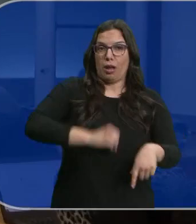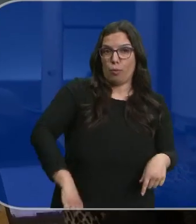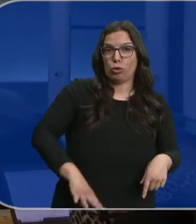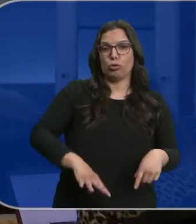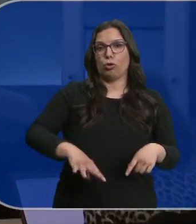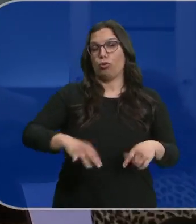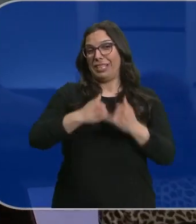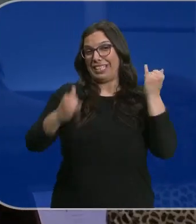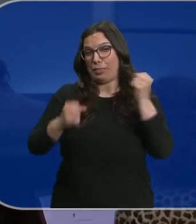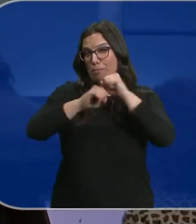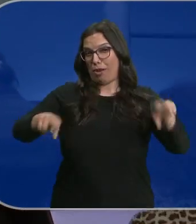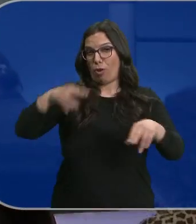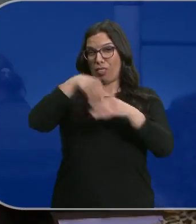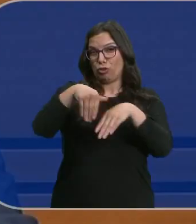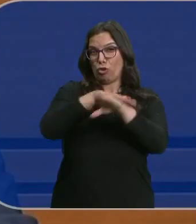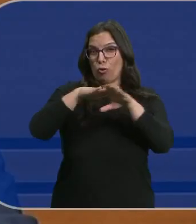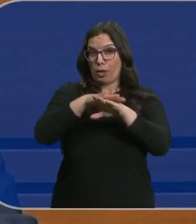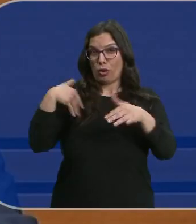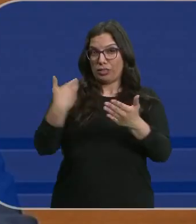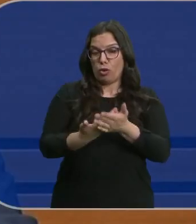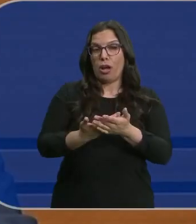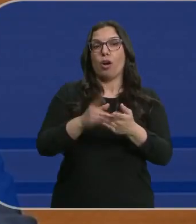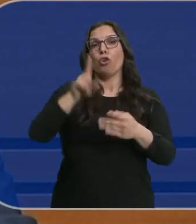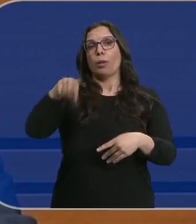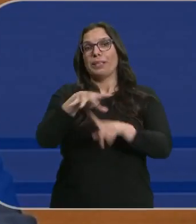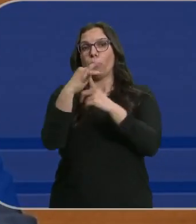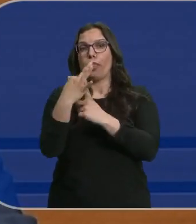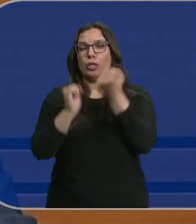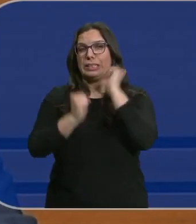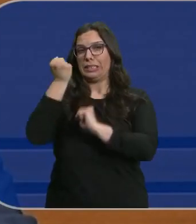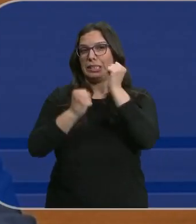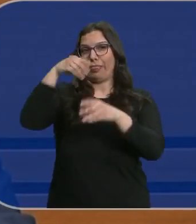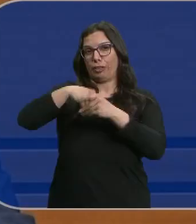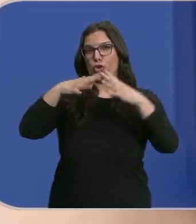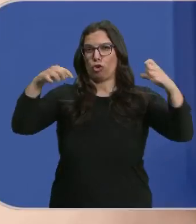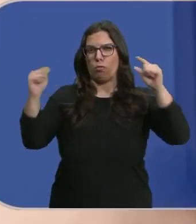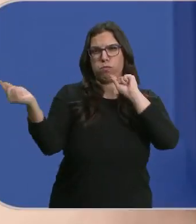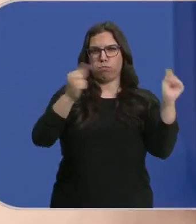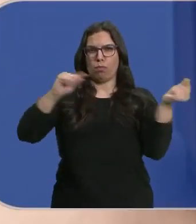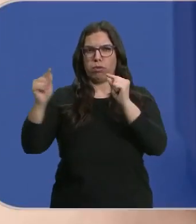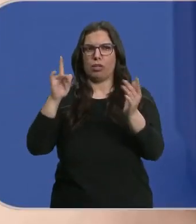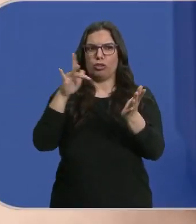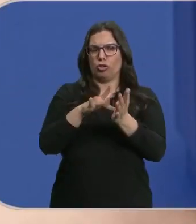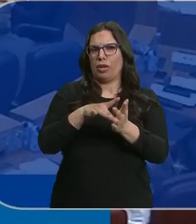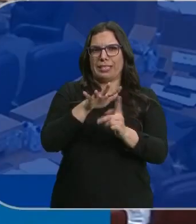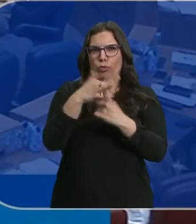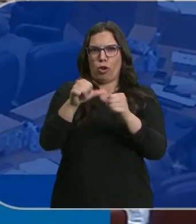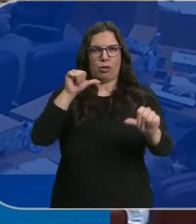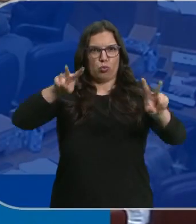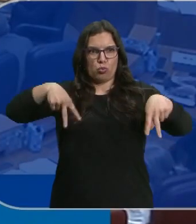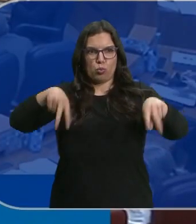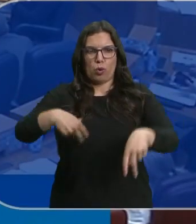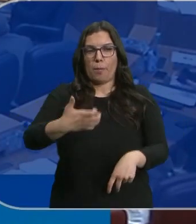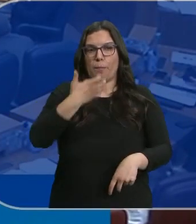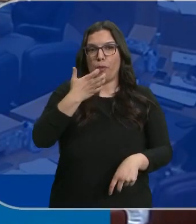crisis más profunda hasta el momento en el gobierno de coalición. O la situación de crispación constante en las cortes donde se han vivido situaciones inéditas